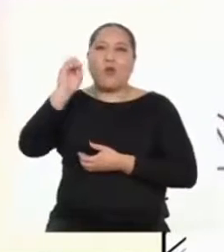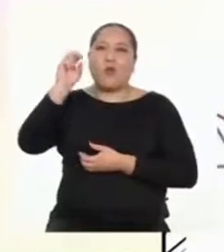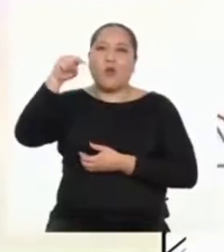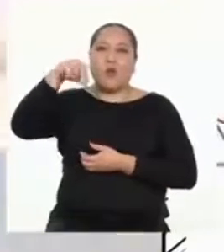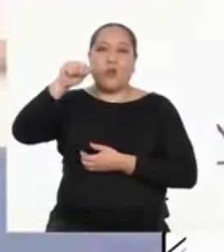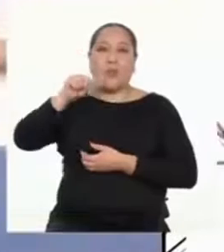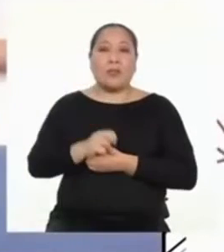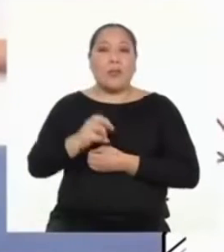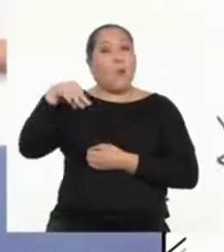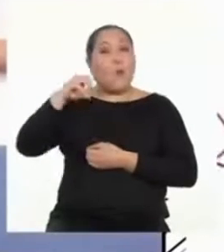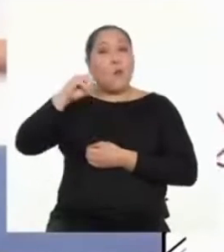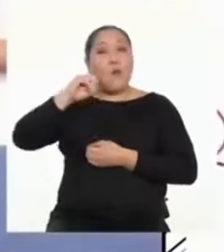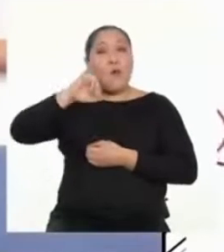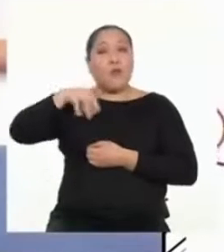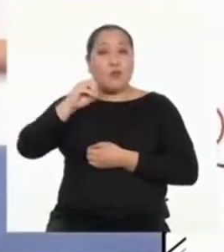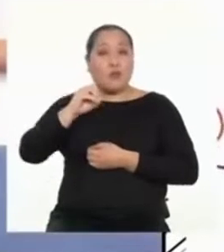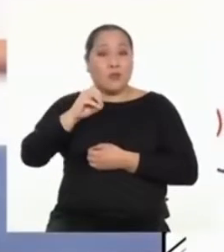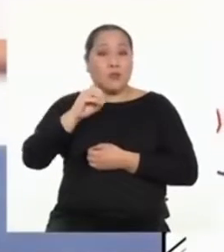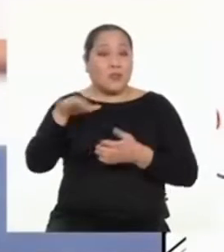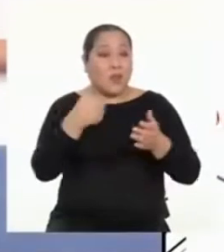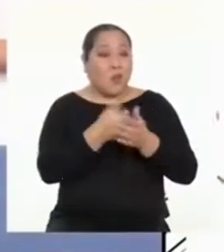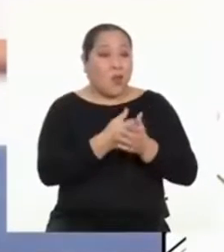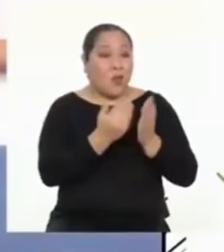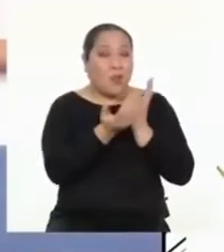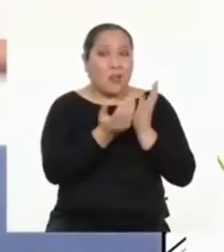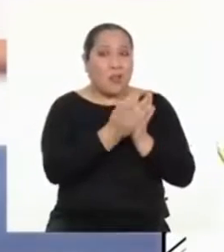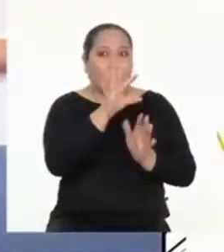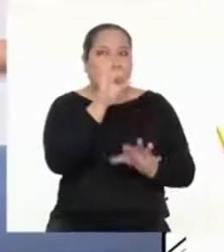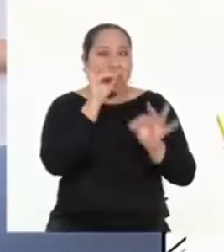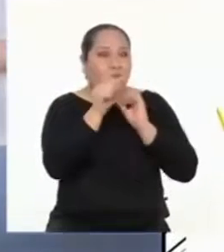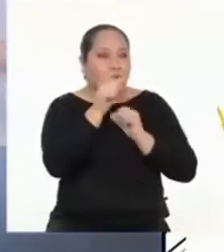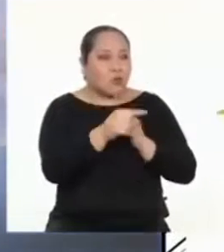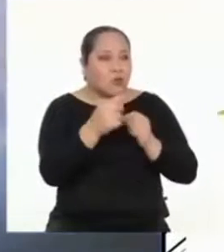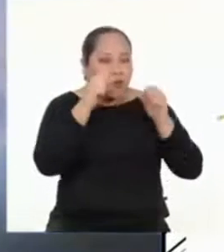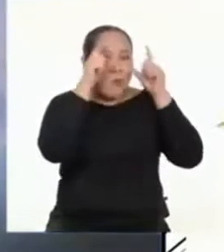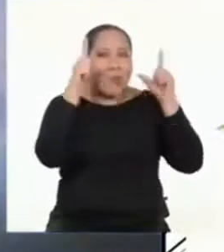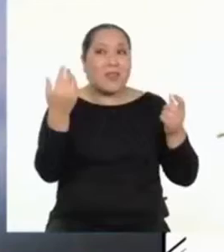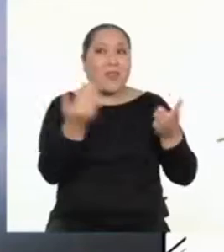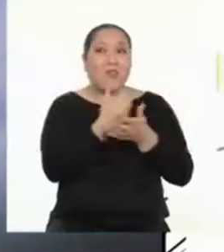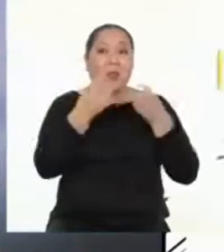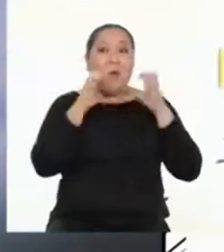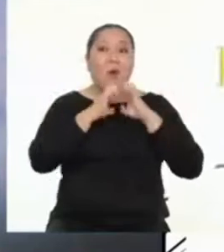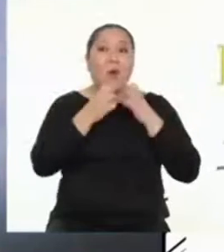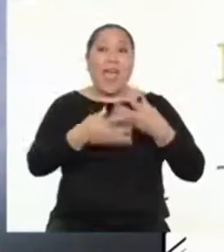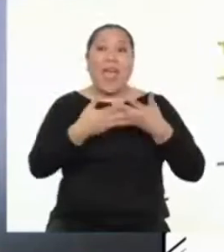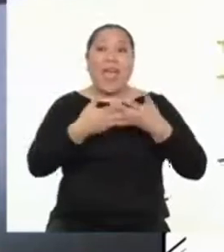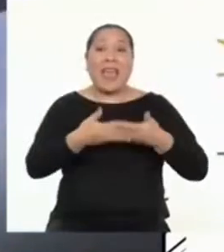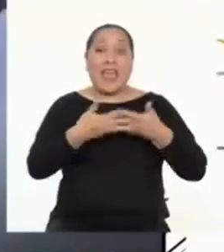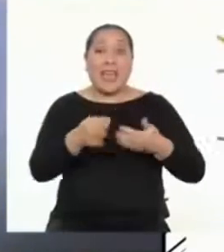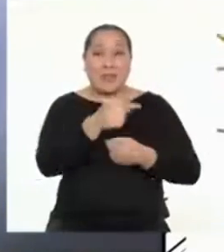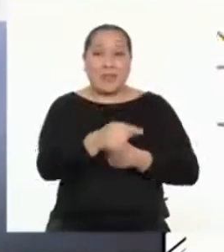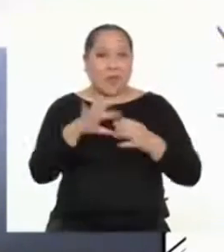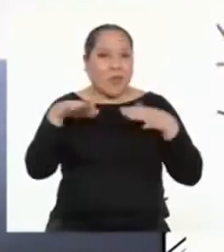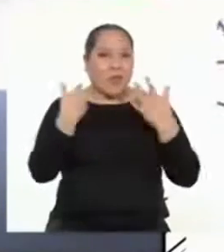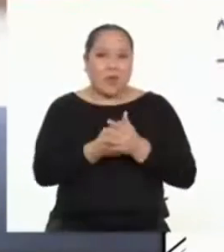Moyo llegó al colegio un día y se encontró una agradable sorpresa. Su nuevo equipo había llegado al fin. Pero